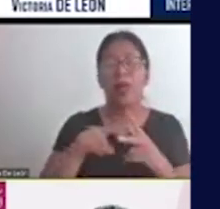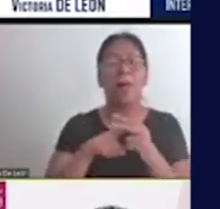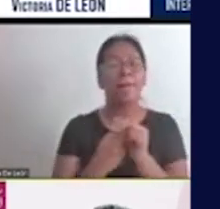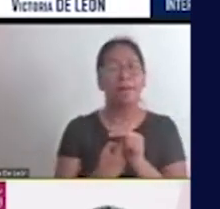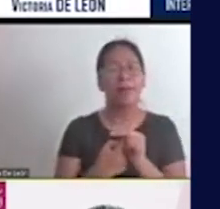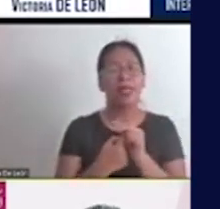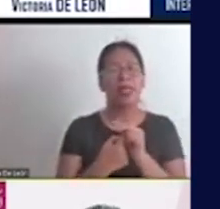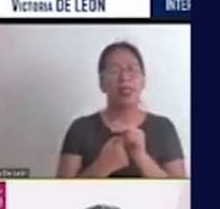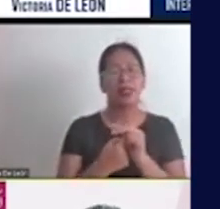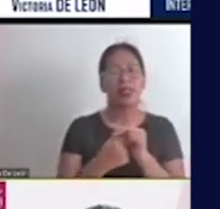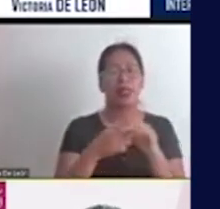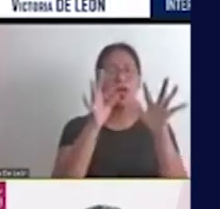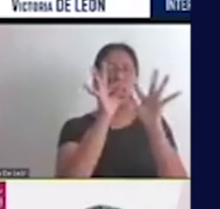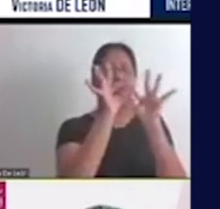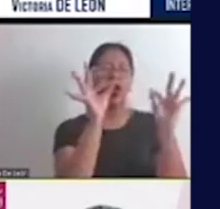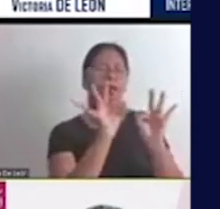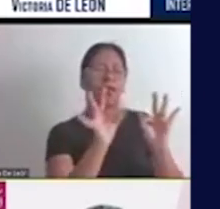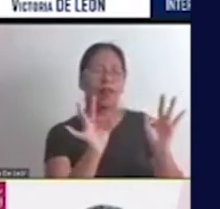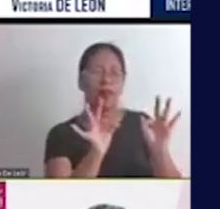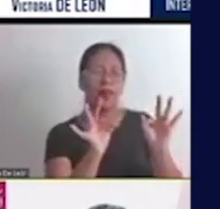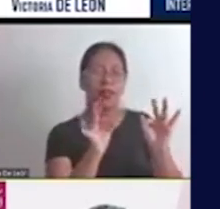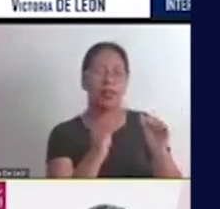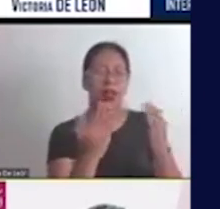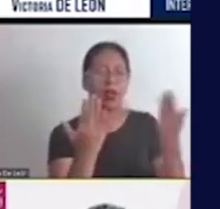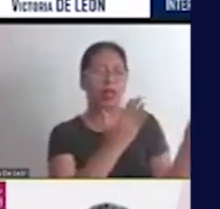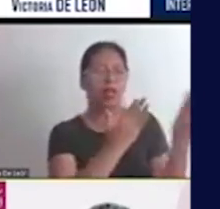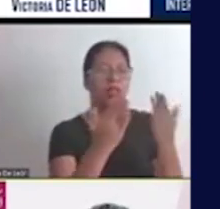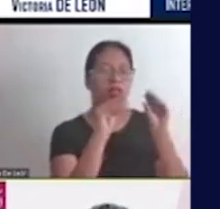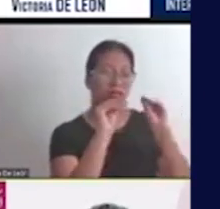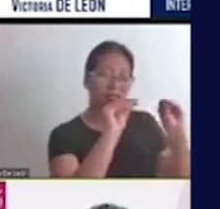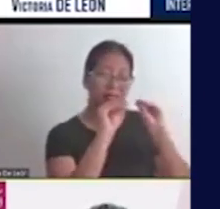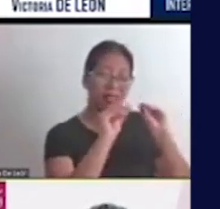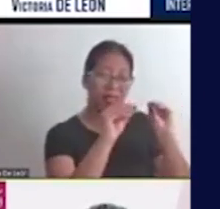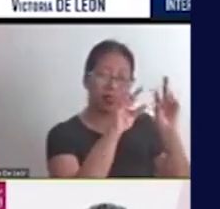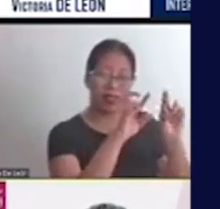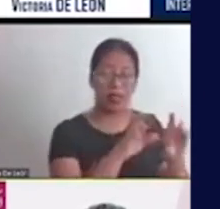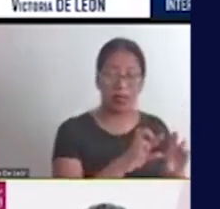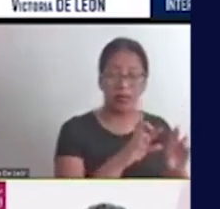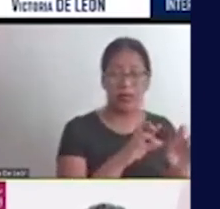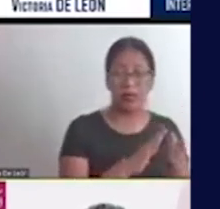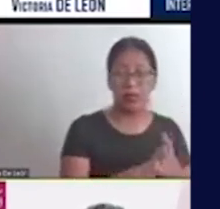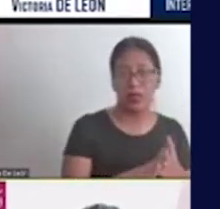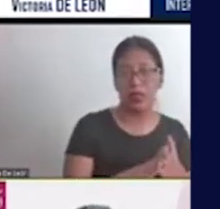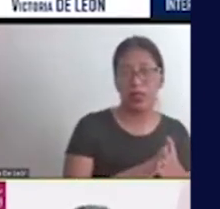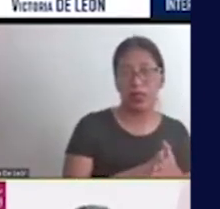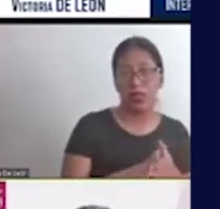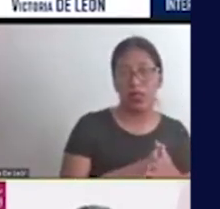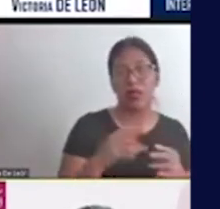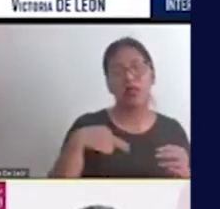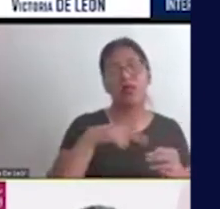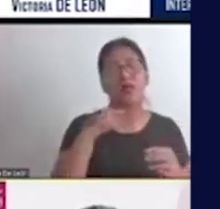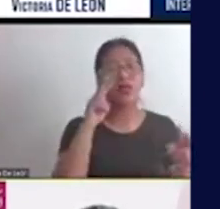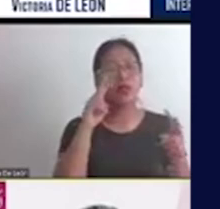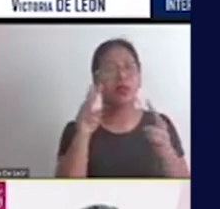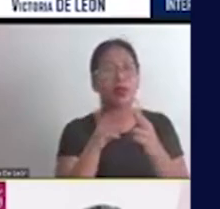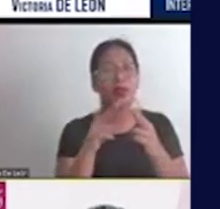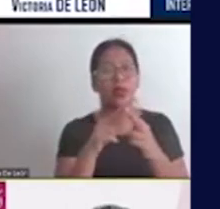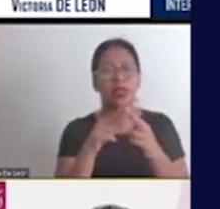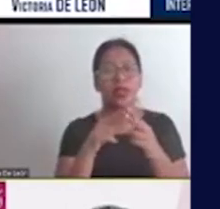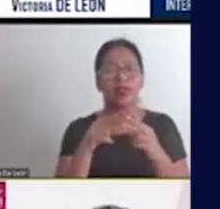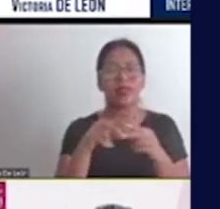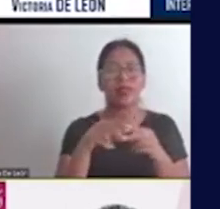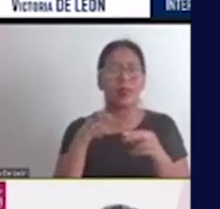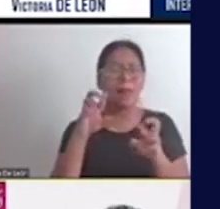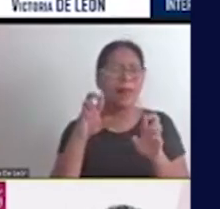un grupo muy significativo de pobladores que posteriormente vamos a conocer como los ninis, ni trabajan ni estudian.